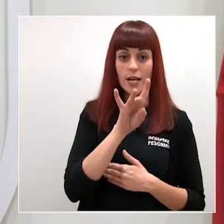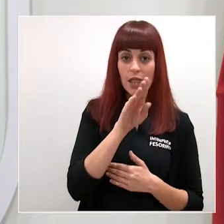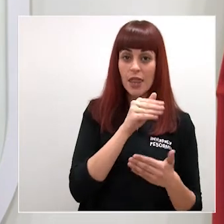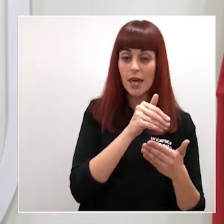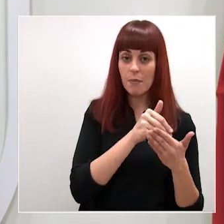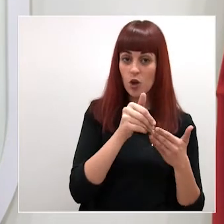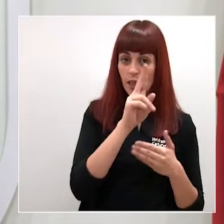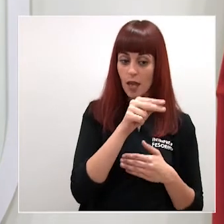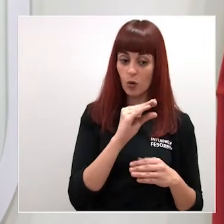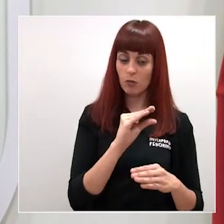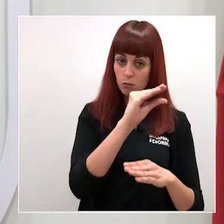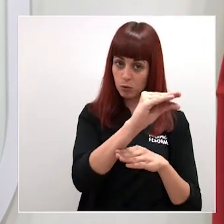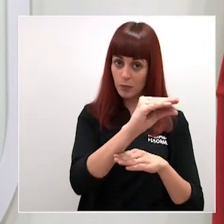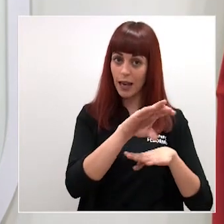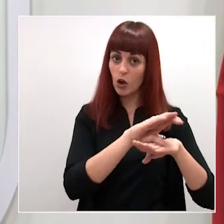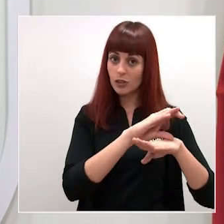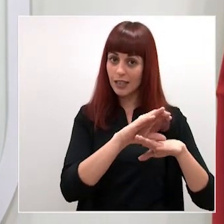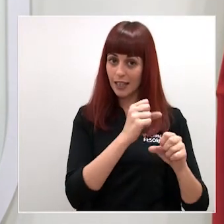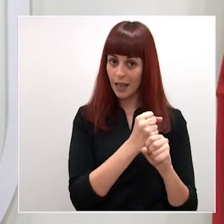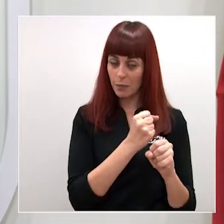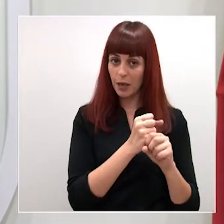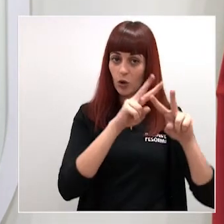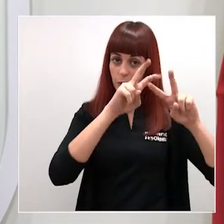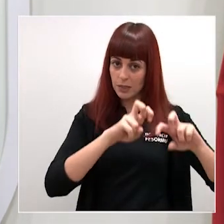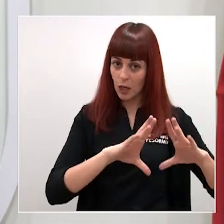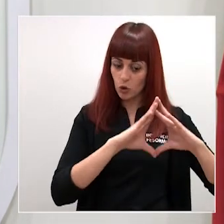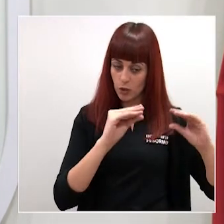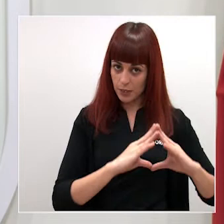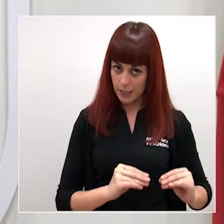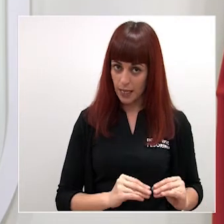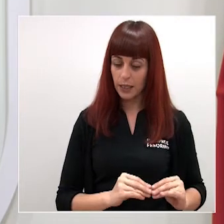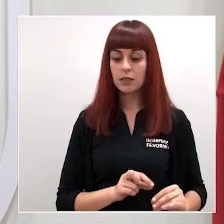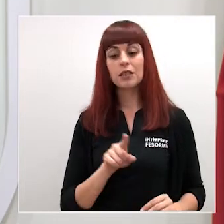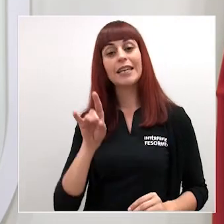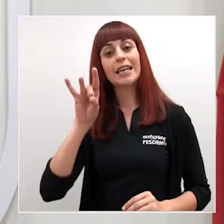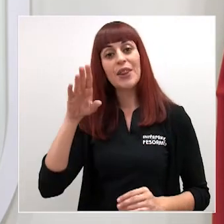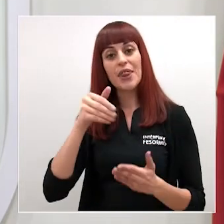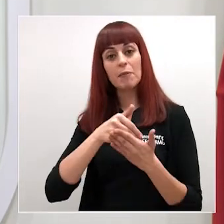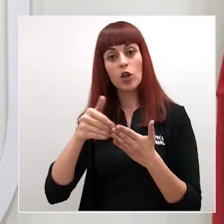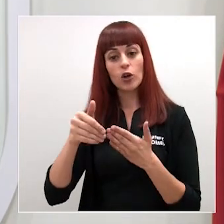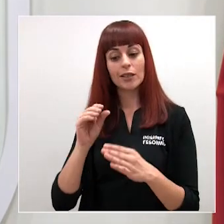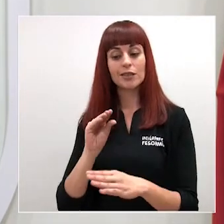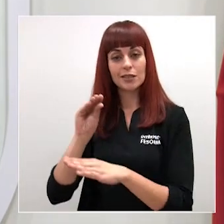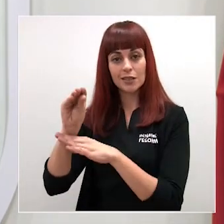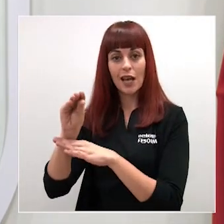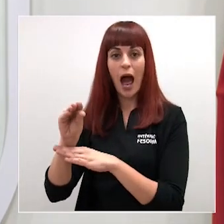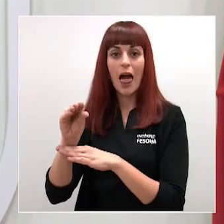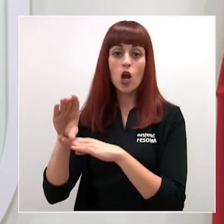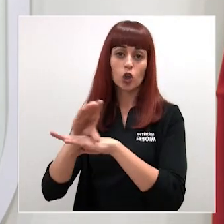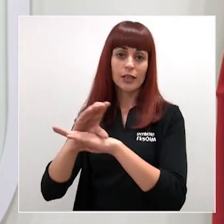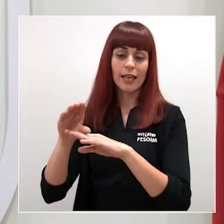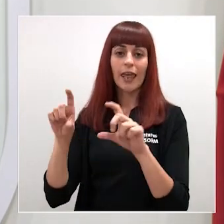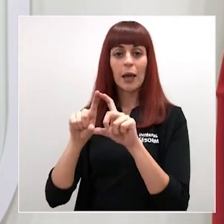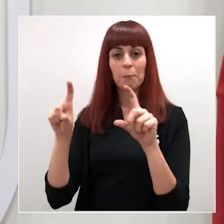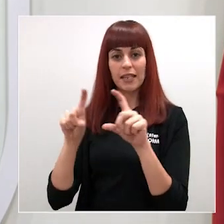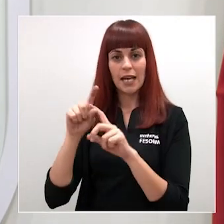van a estar destinados a la consejería de empleo investigación y universidades y 15 millones a la consejería de empresa